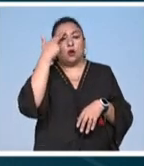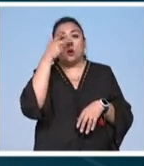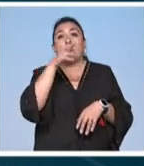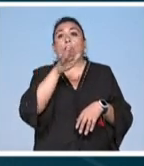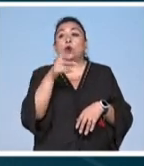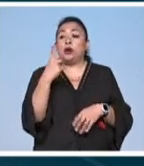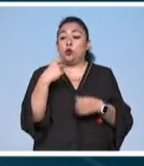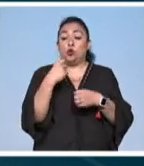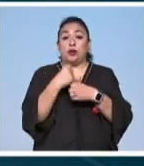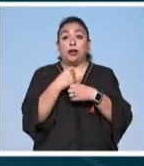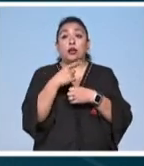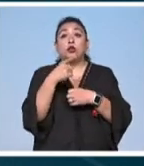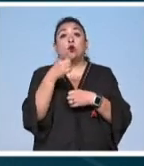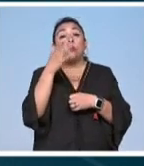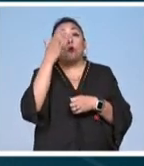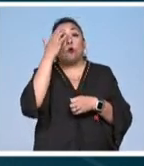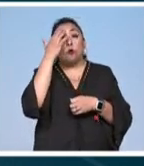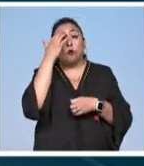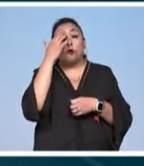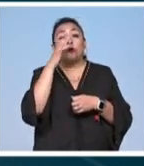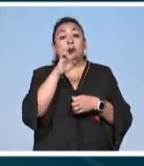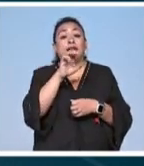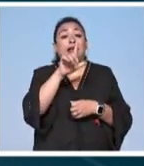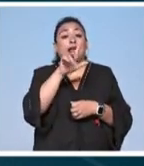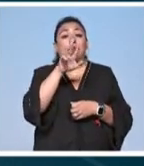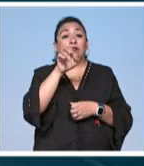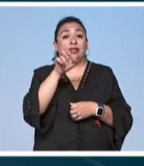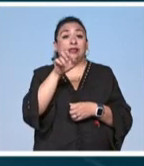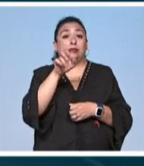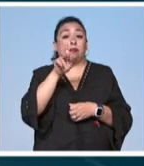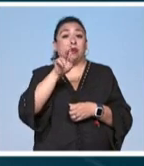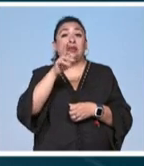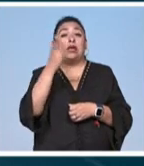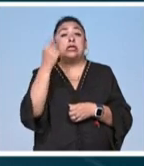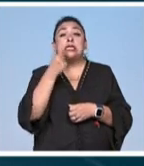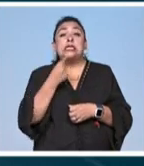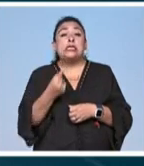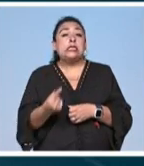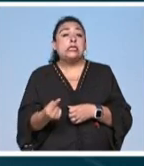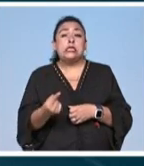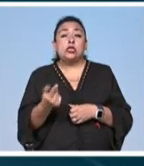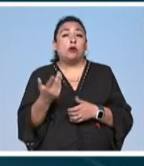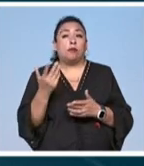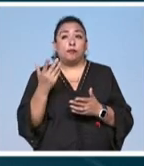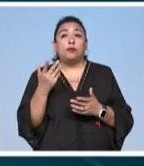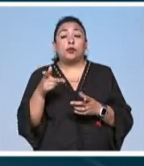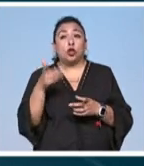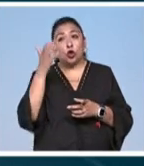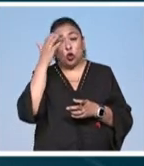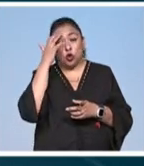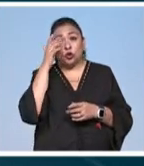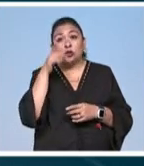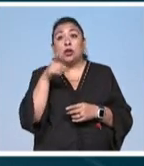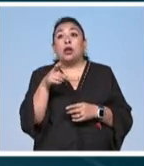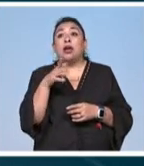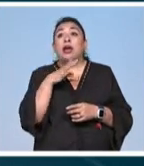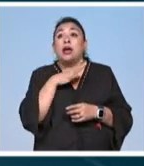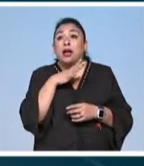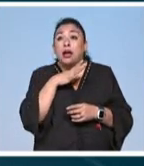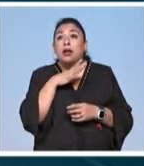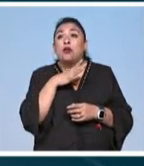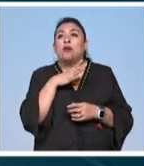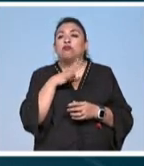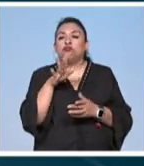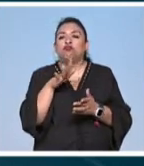él falleció el año pasado y conoció a Elvis Presley cuando Elvis Presley era apenas un niño era un chavito y él tuvo ese